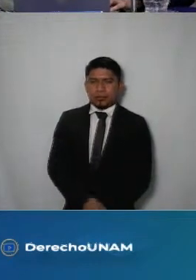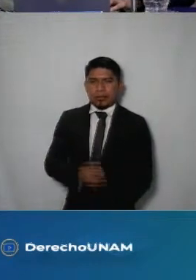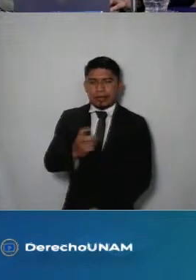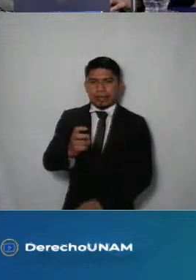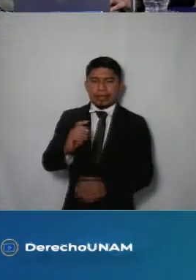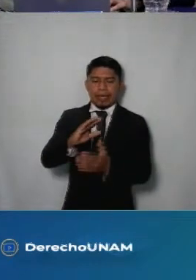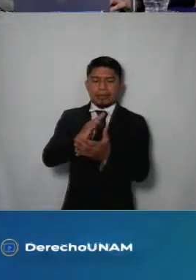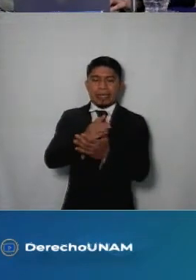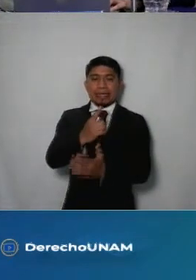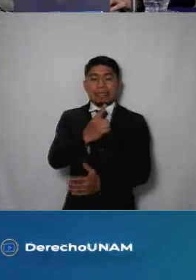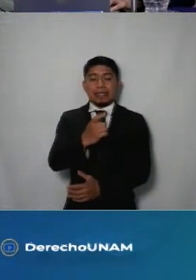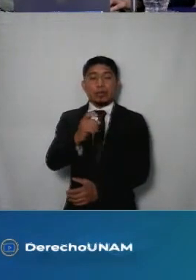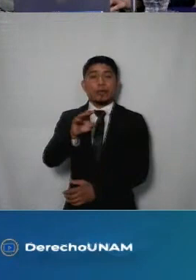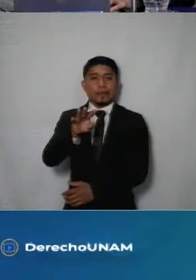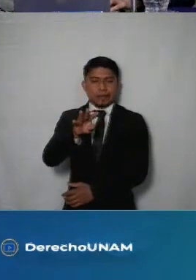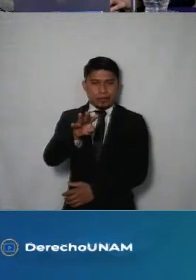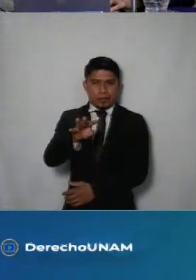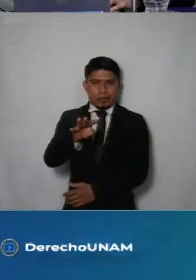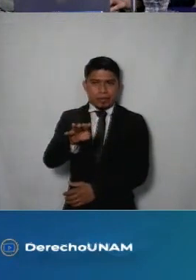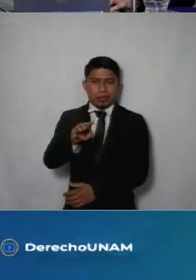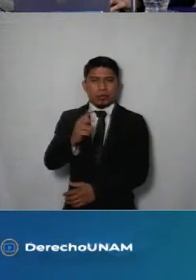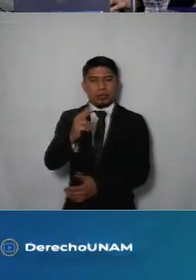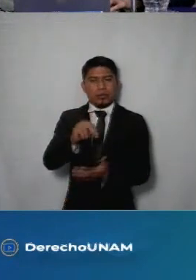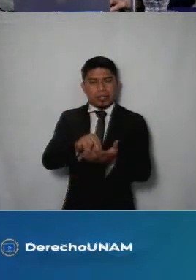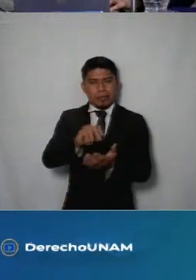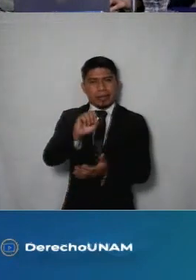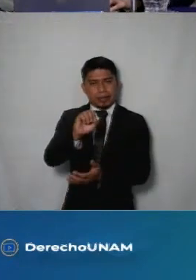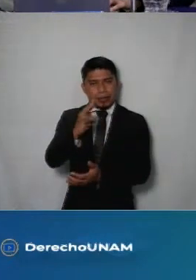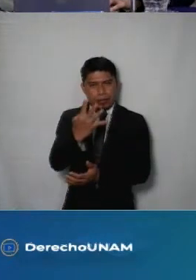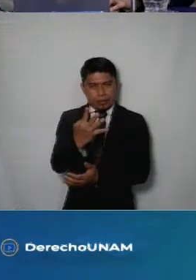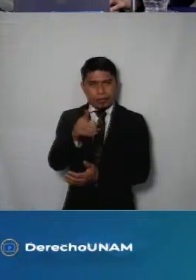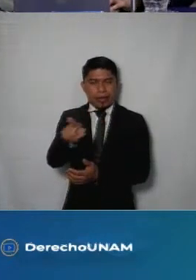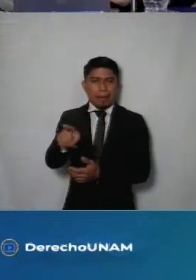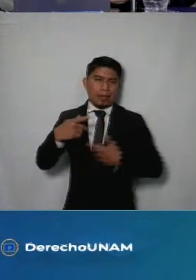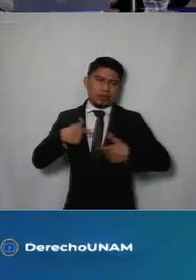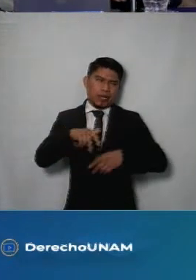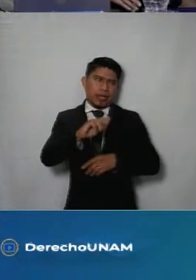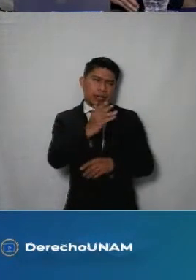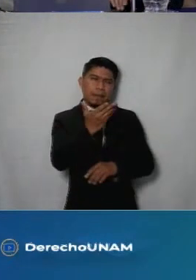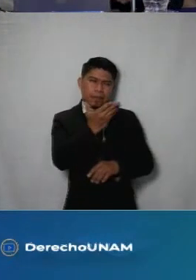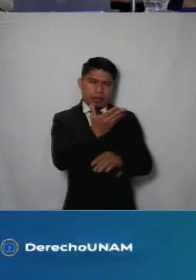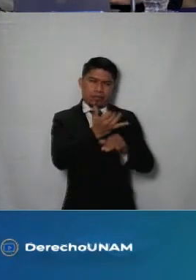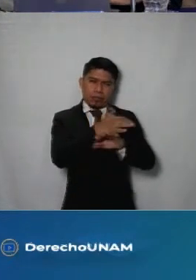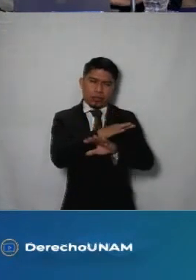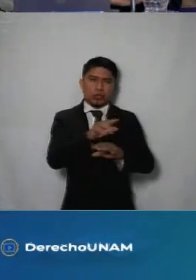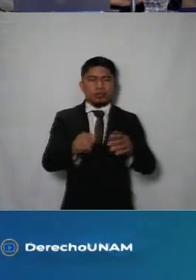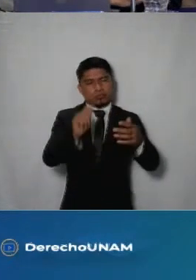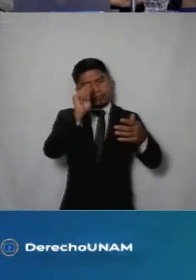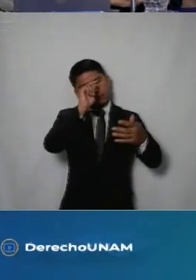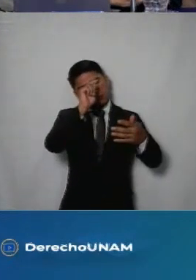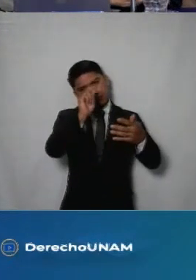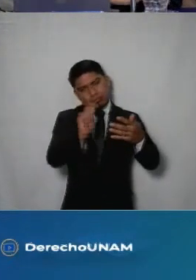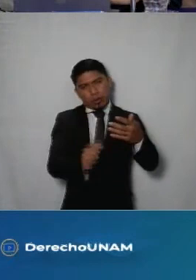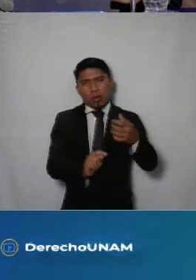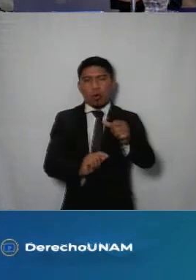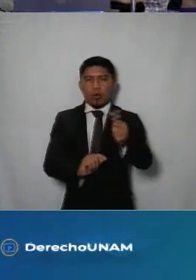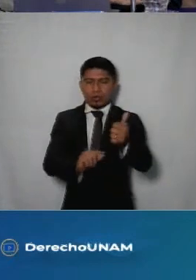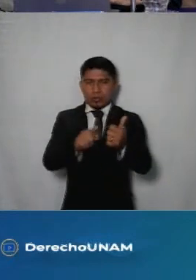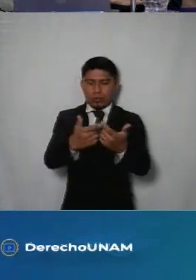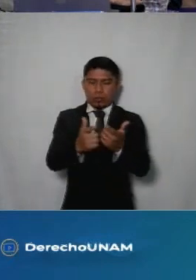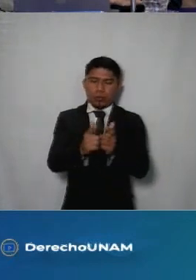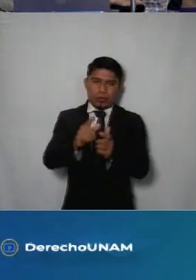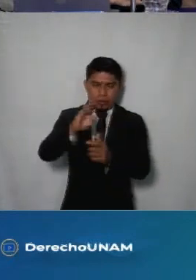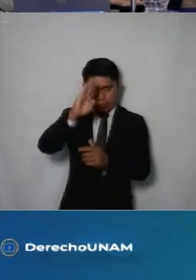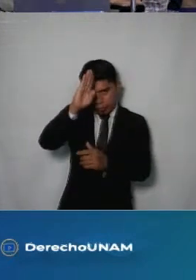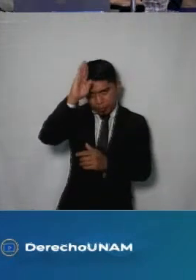Este caso es el 119 de 2024 y lo que hace la persona es solicitar 11 requerimientos que tienen que ver con una